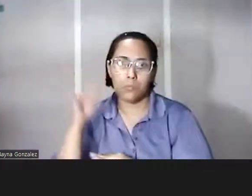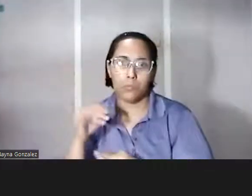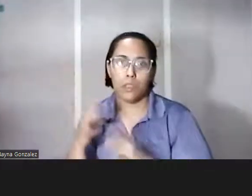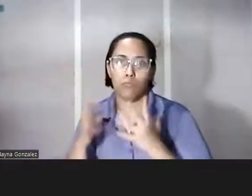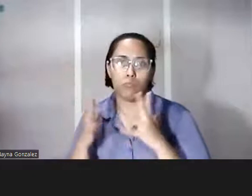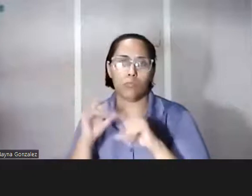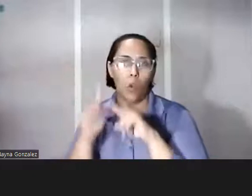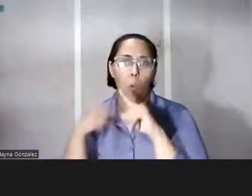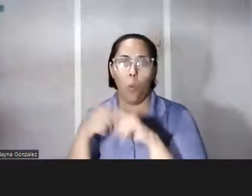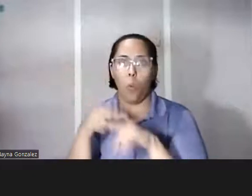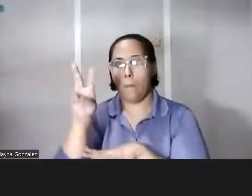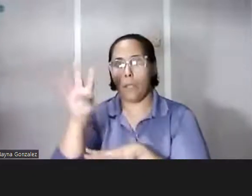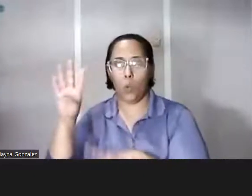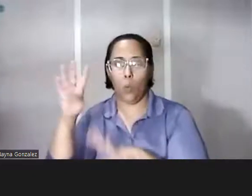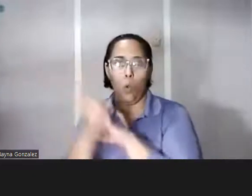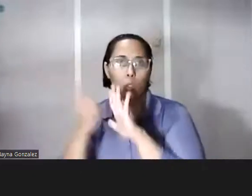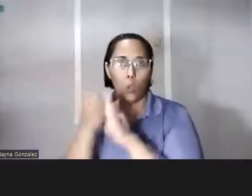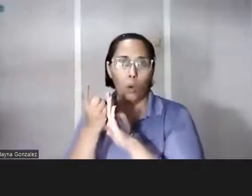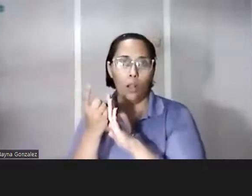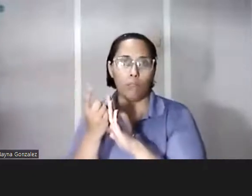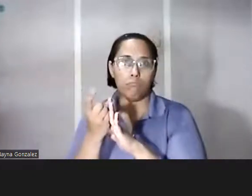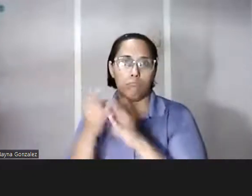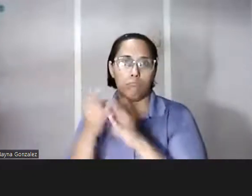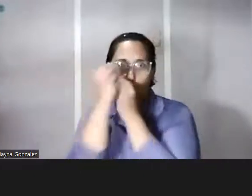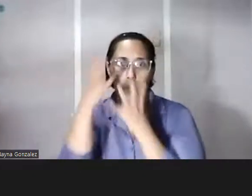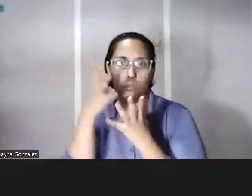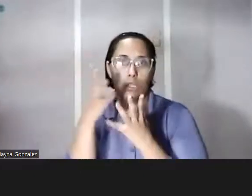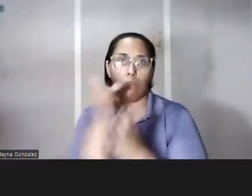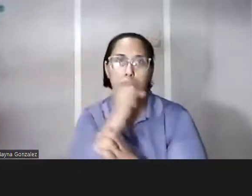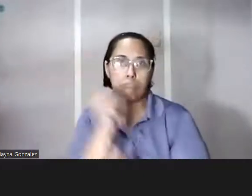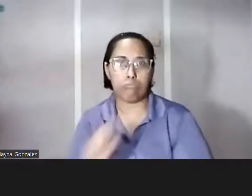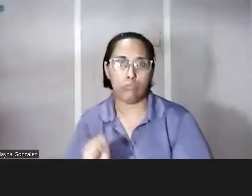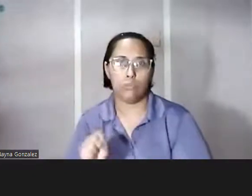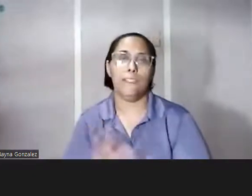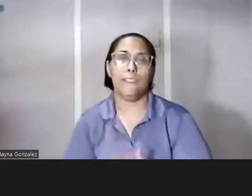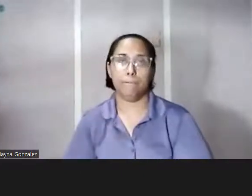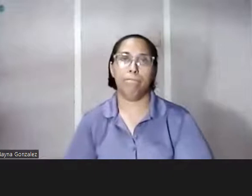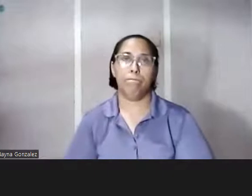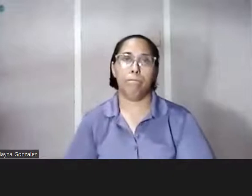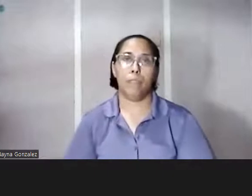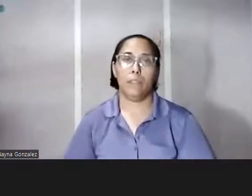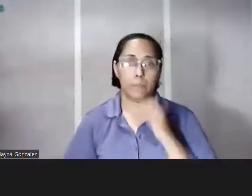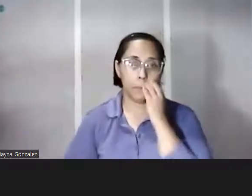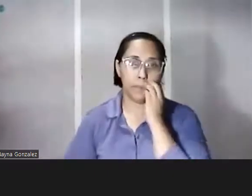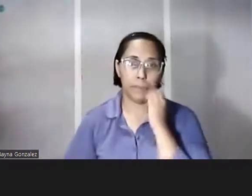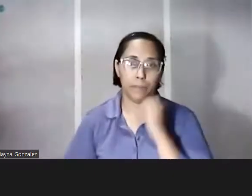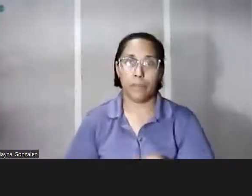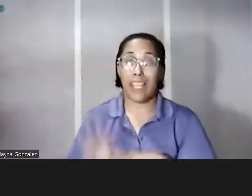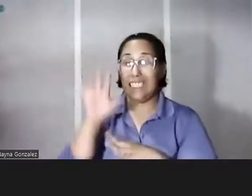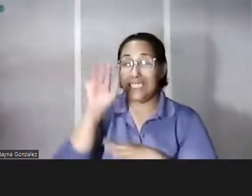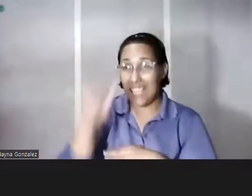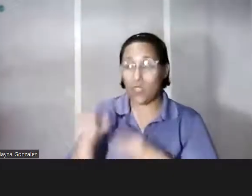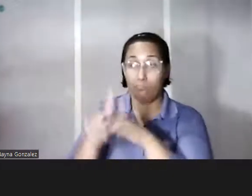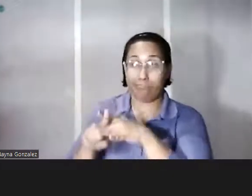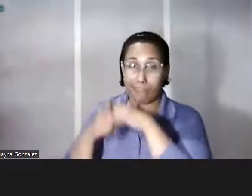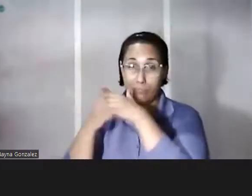pasan 24 horas eso es noticia vieja así que en ese en ese sentido esa reconfiguración que comenzó a